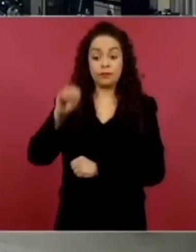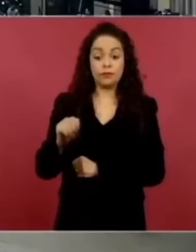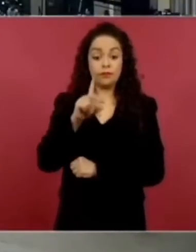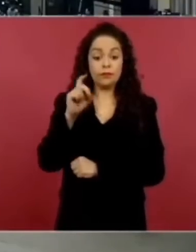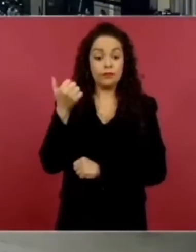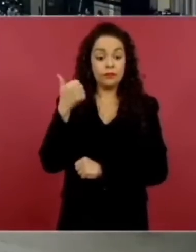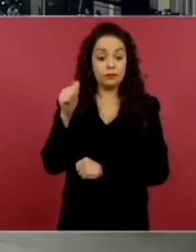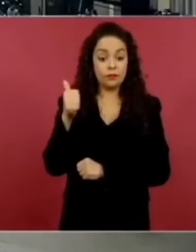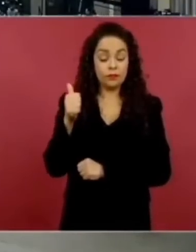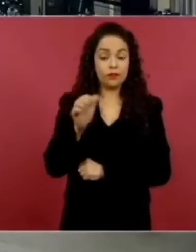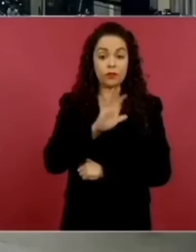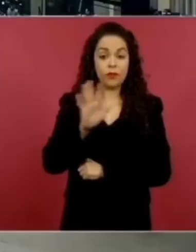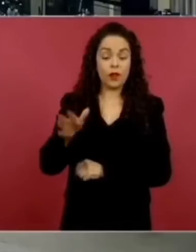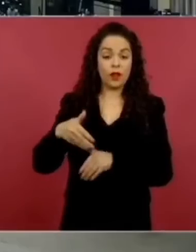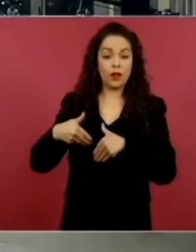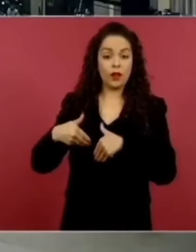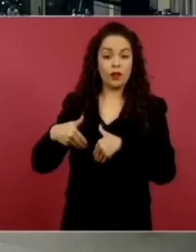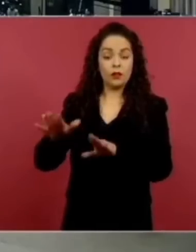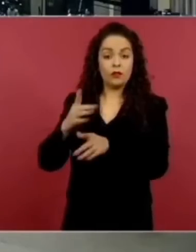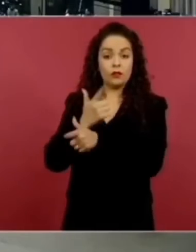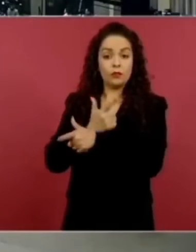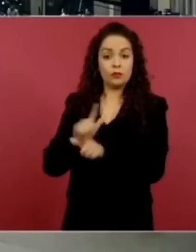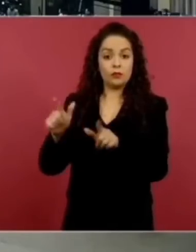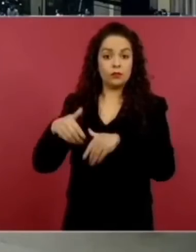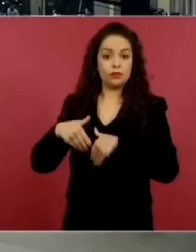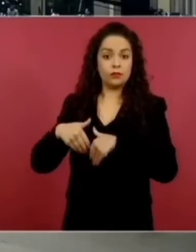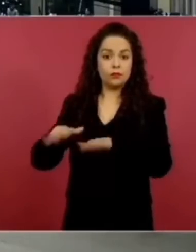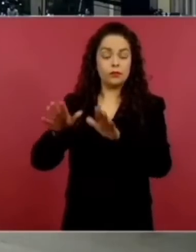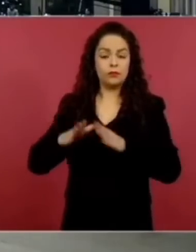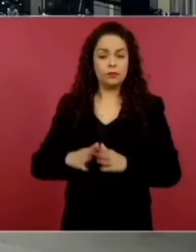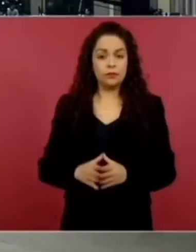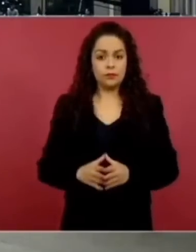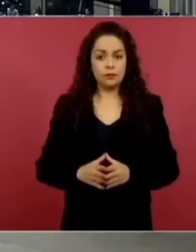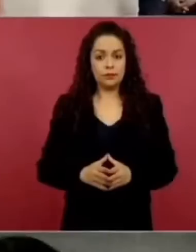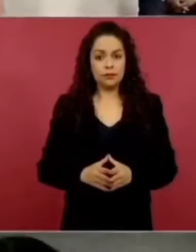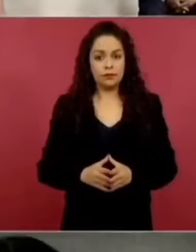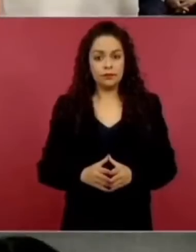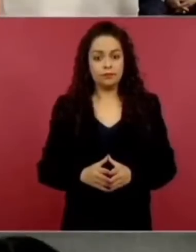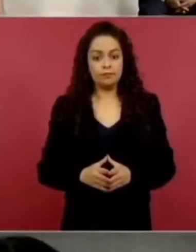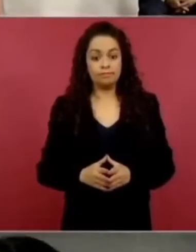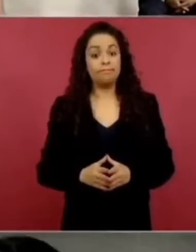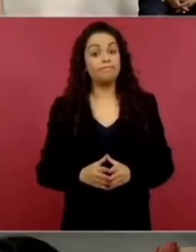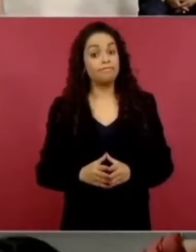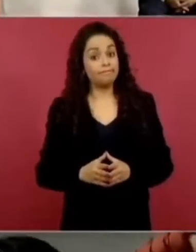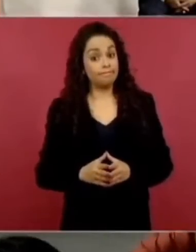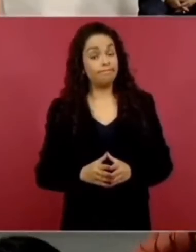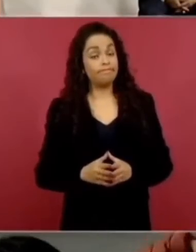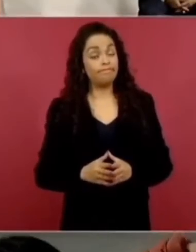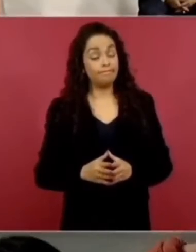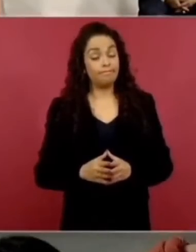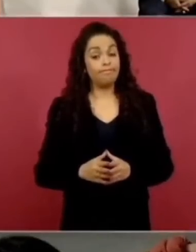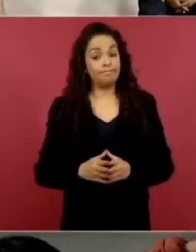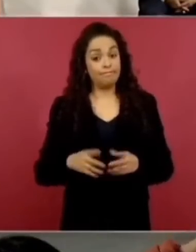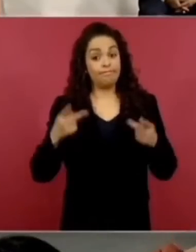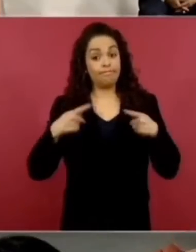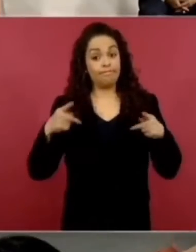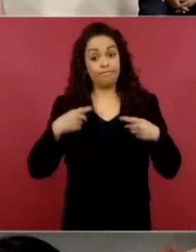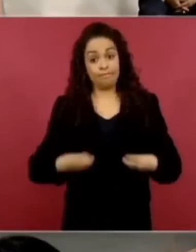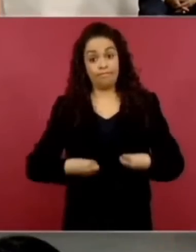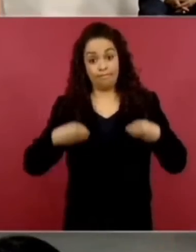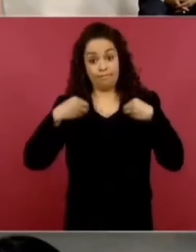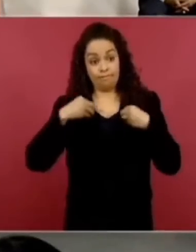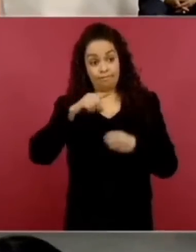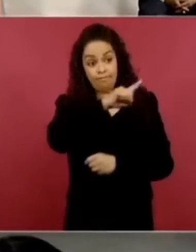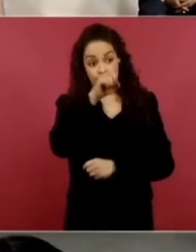este personaje y hay mucho temor ahí en Tlapa por lo que implica la